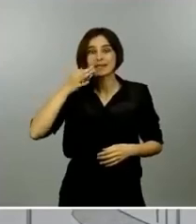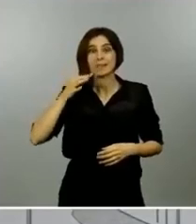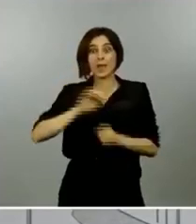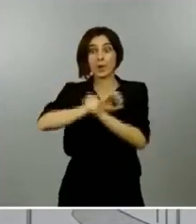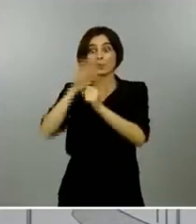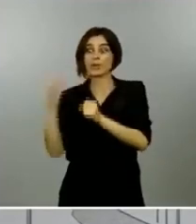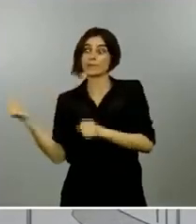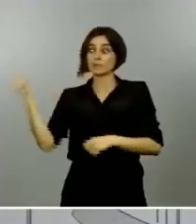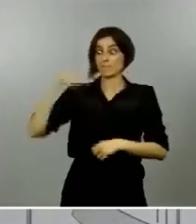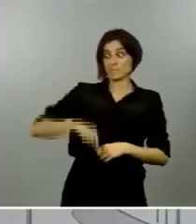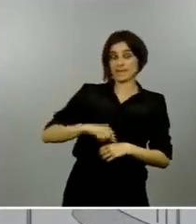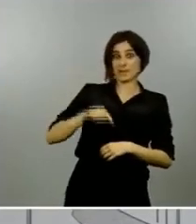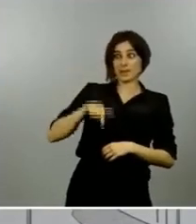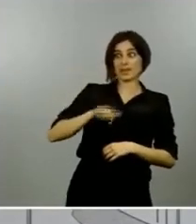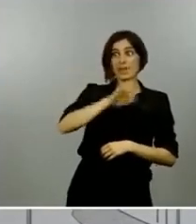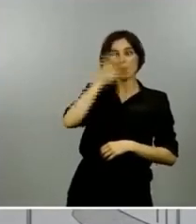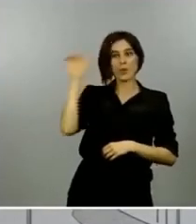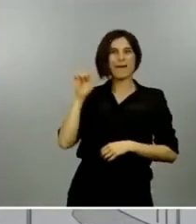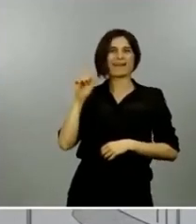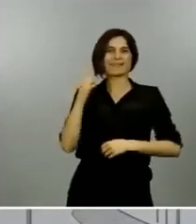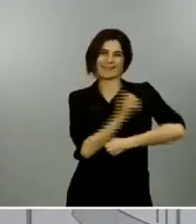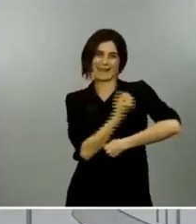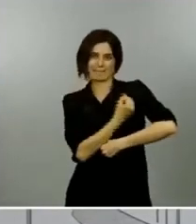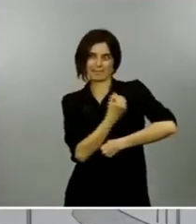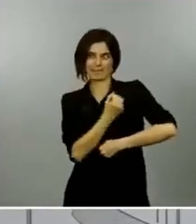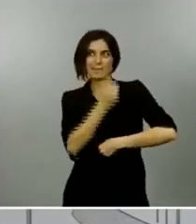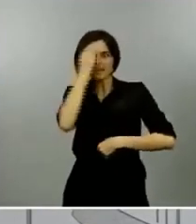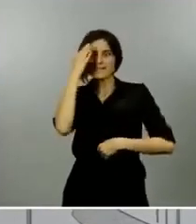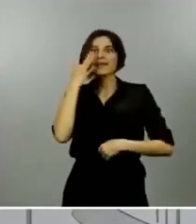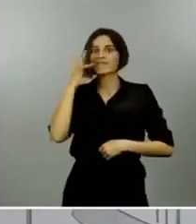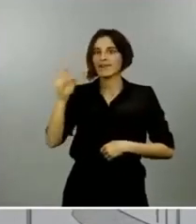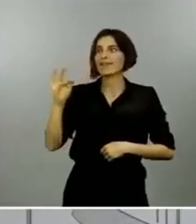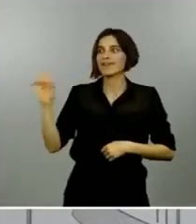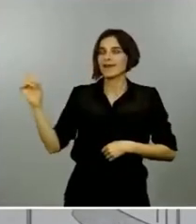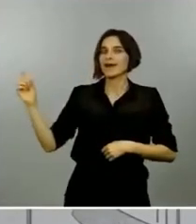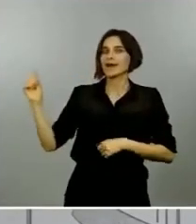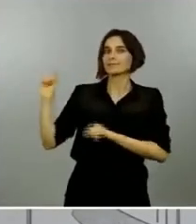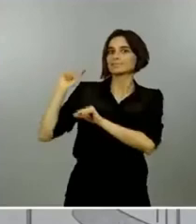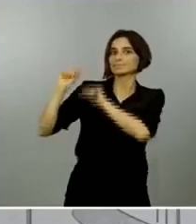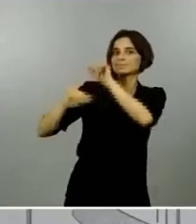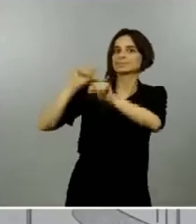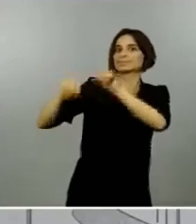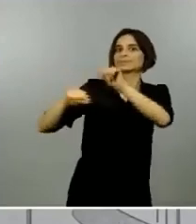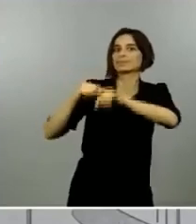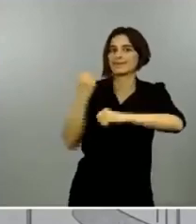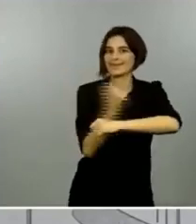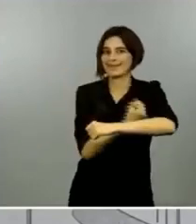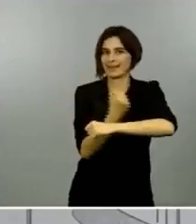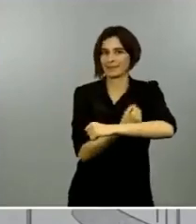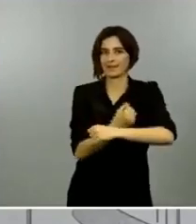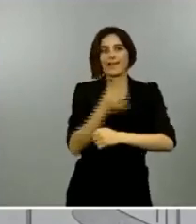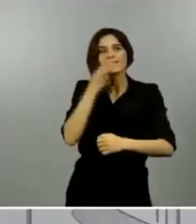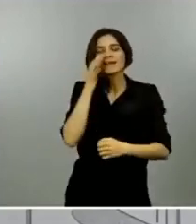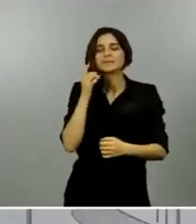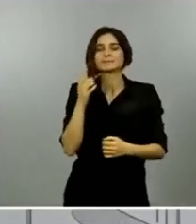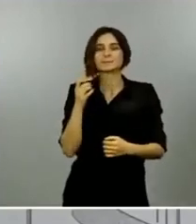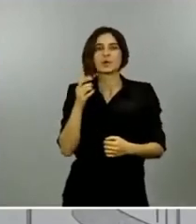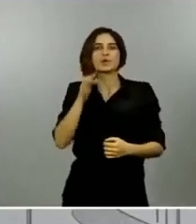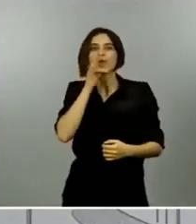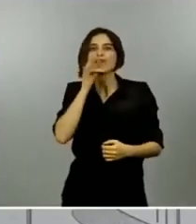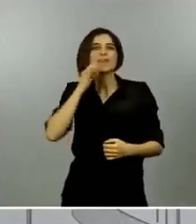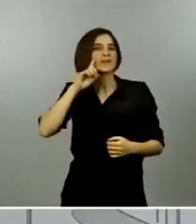el continente europeo bueno yo creo que este es un debate académico es un debate de los científicos de los expertos que lógicamente necesitaremos todavía tiempo para saber